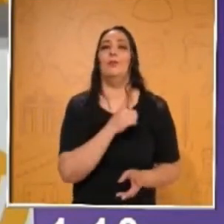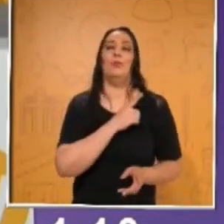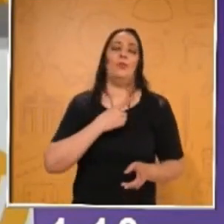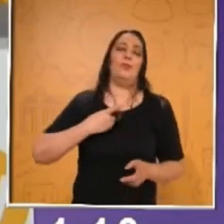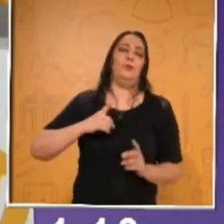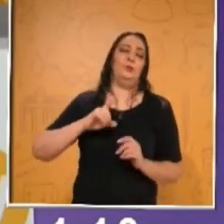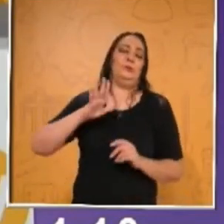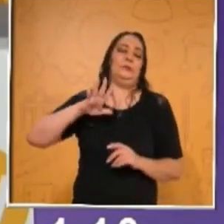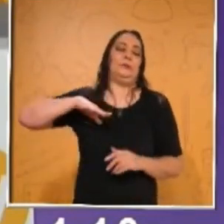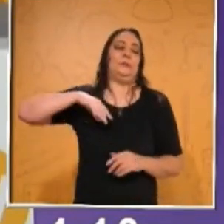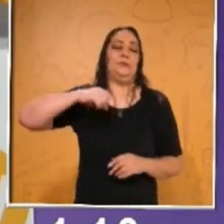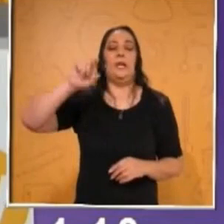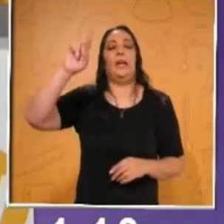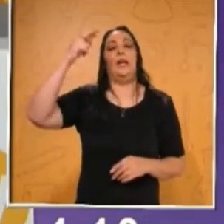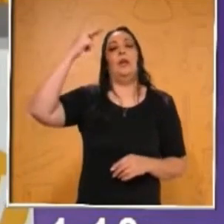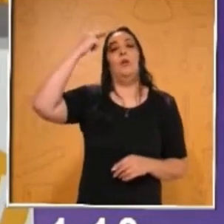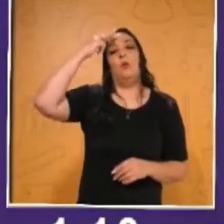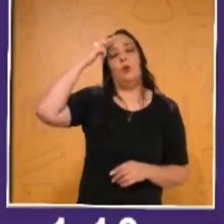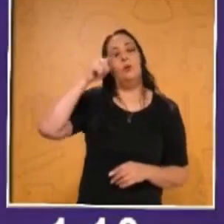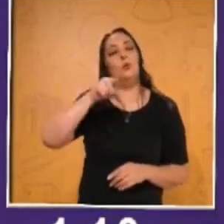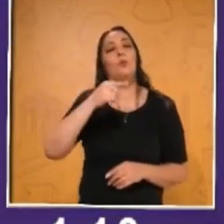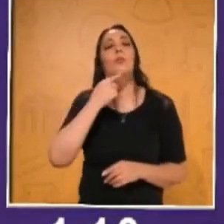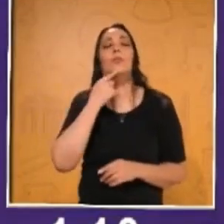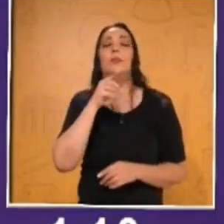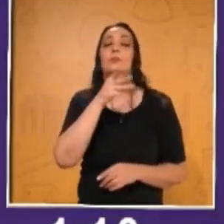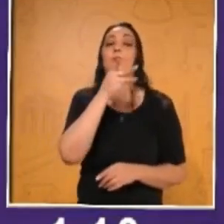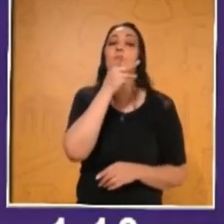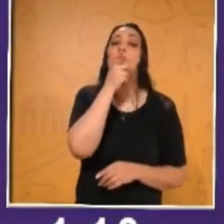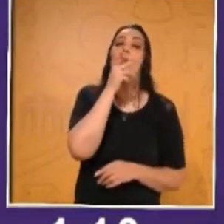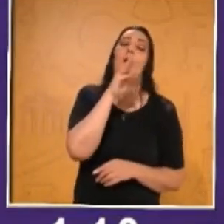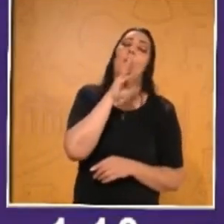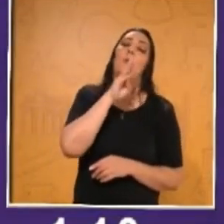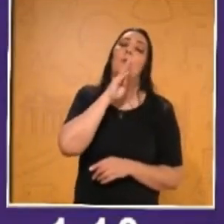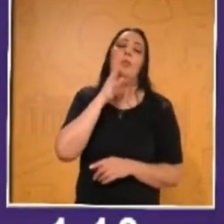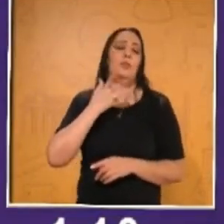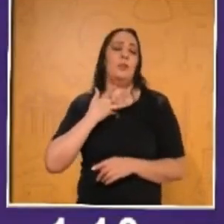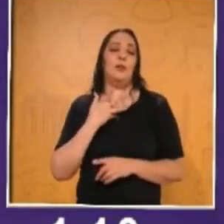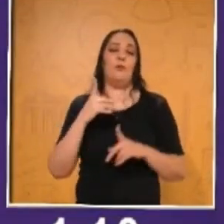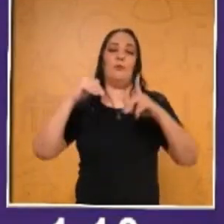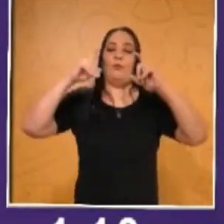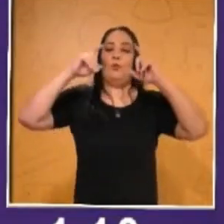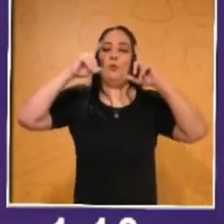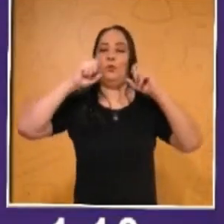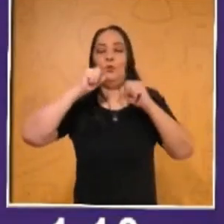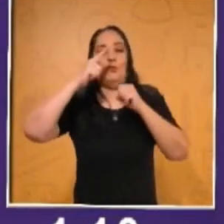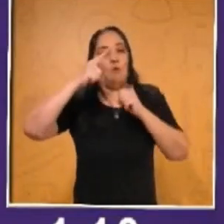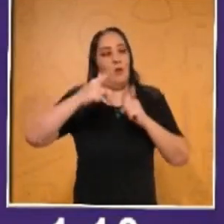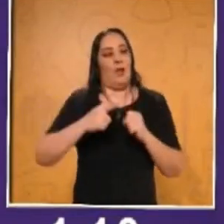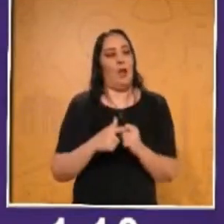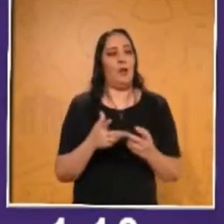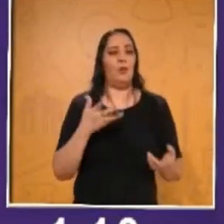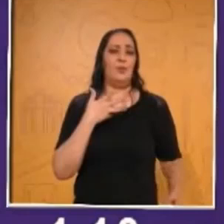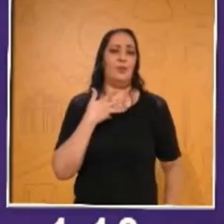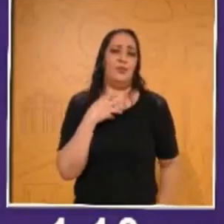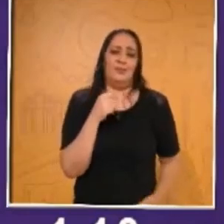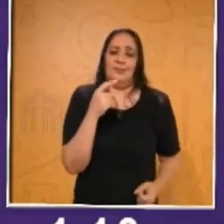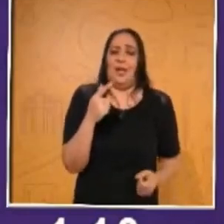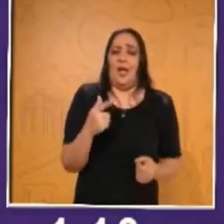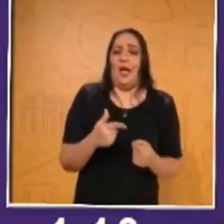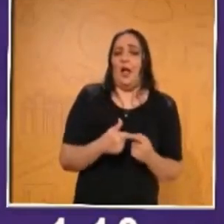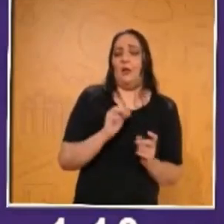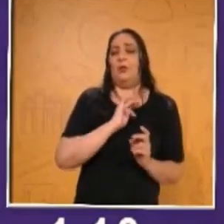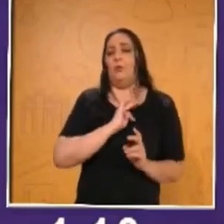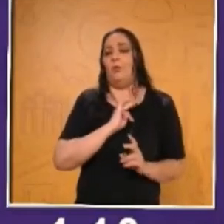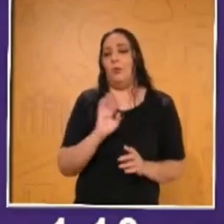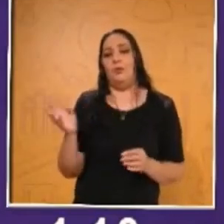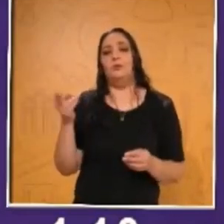recordar, que le digas a tu mamá o a tu papá si tienen algunas fotografías, si tienes algún objeto o algo que tú